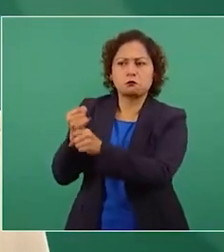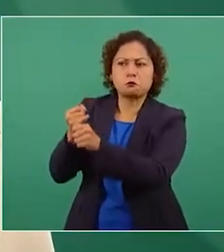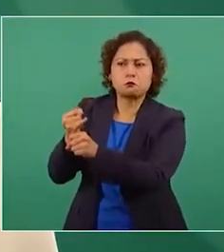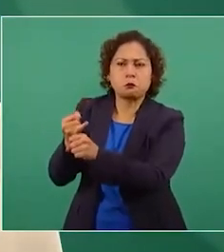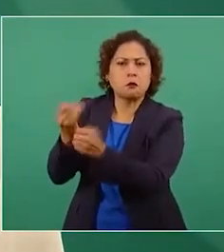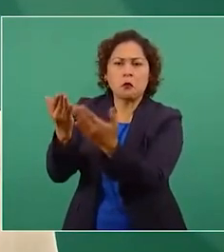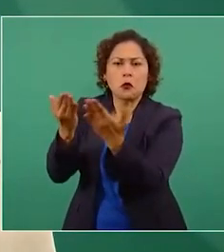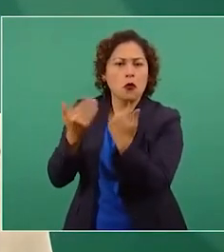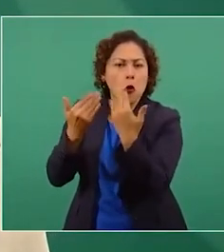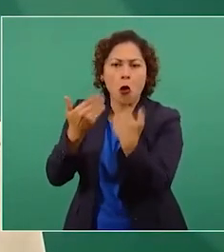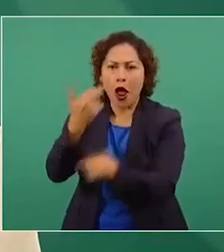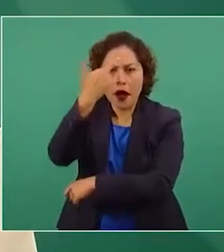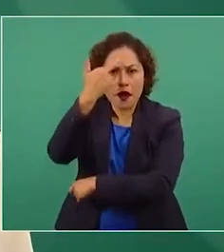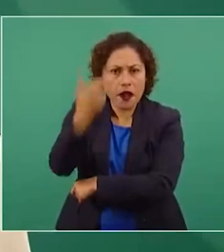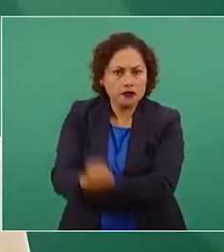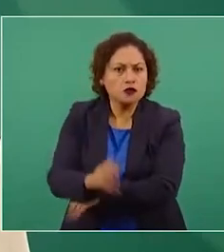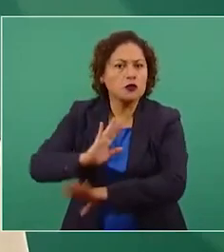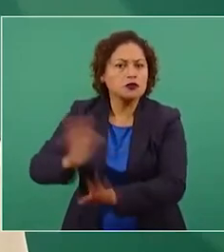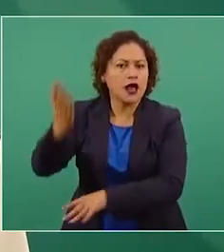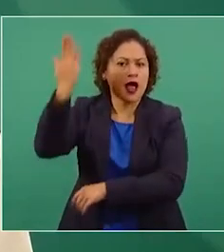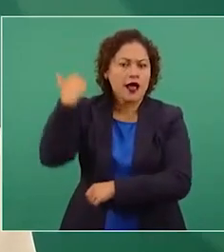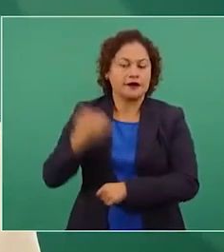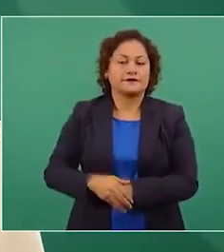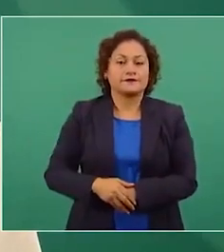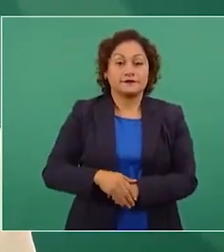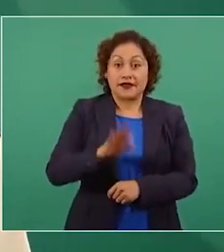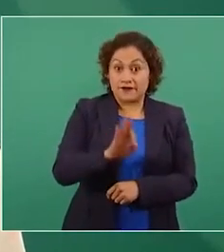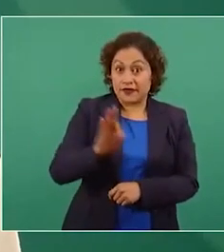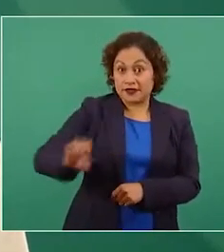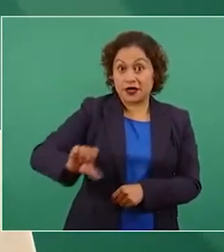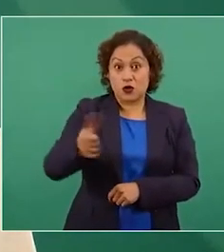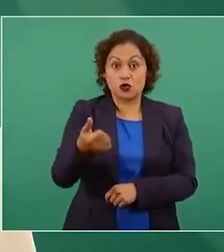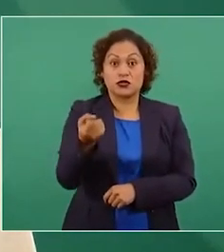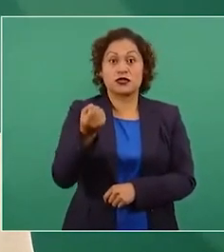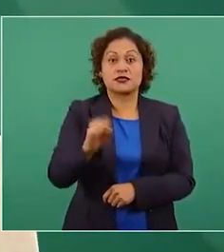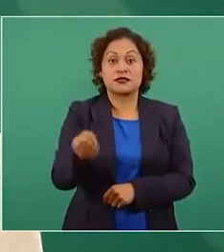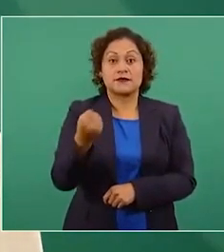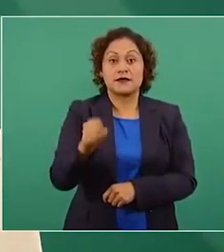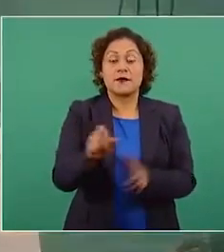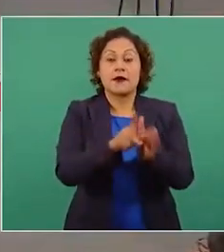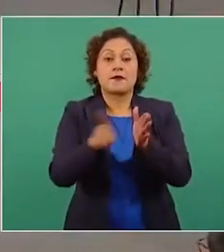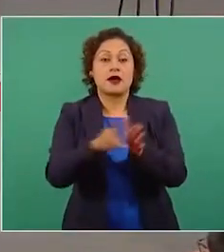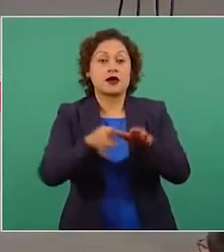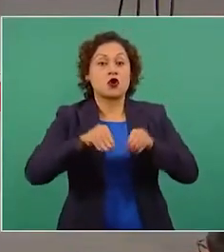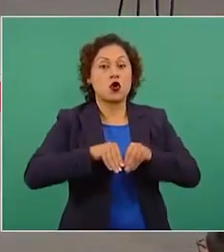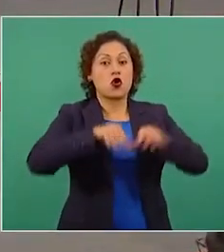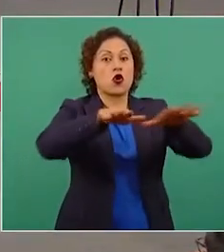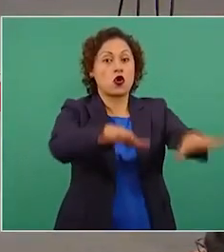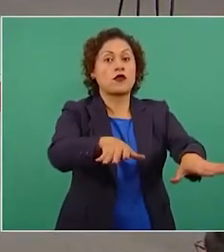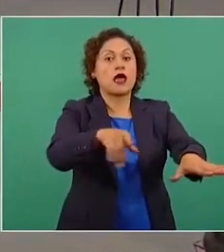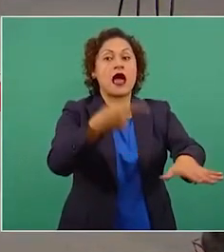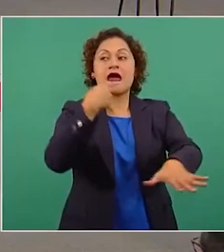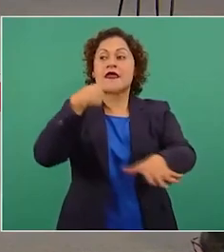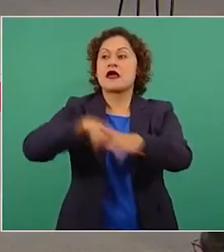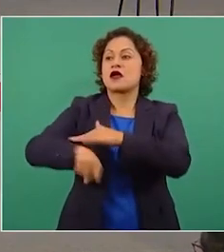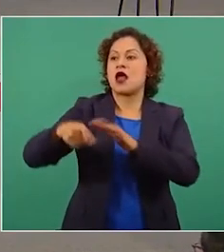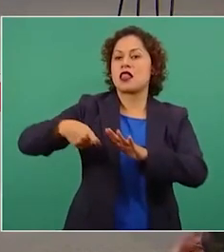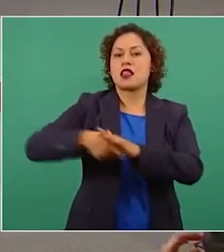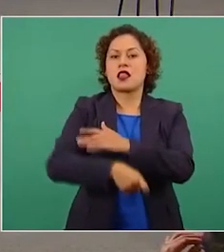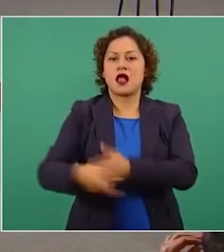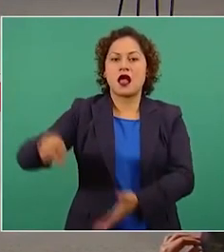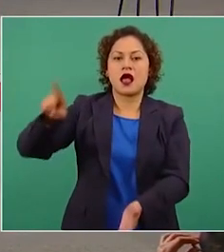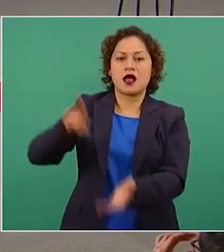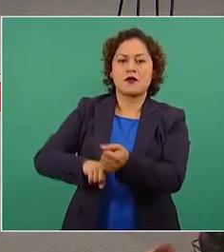El 11 de septiembre, Reforma publica una nota titulada Denuncian moches en la nueva Comisión